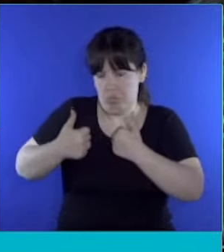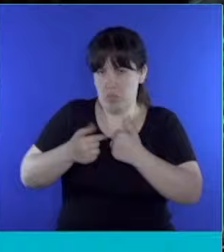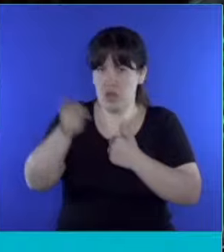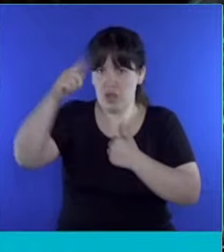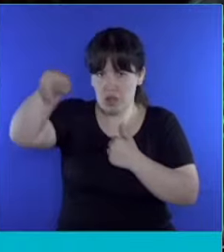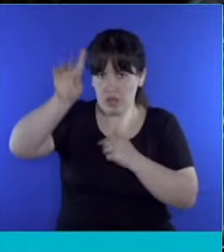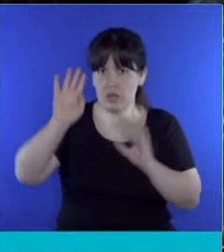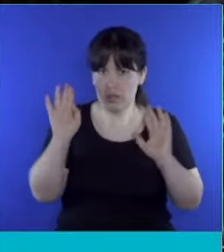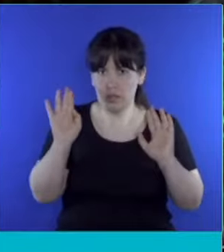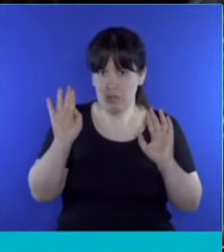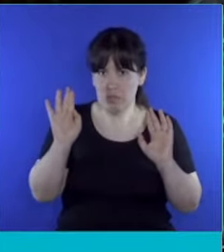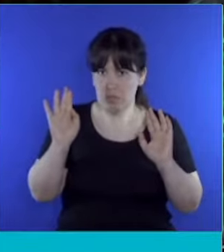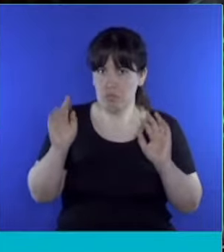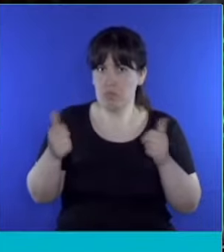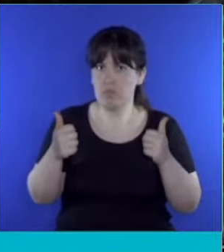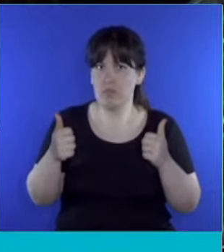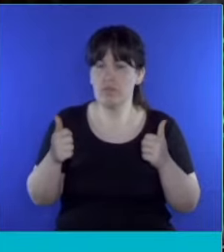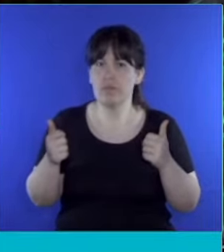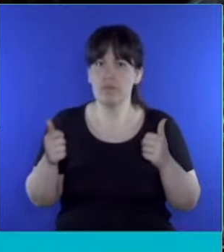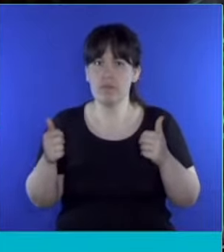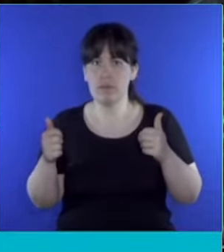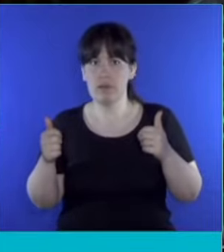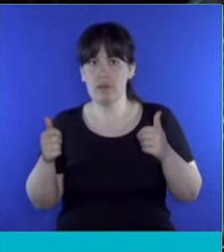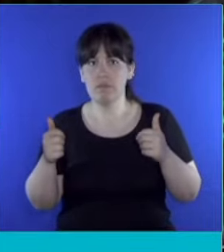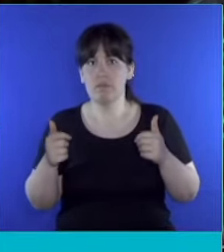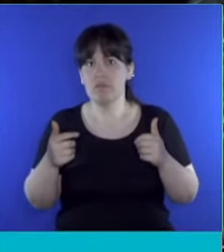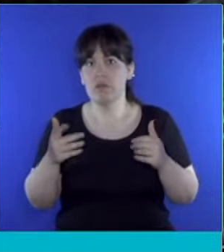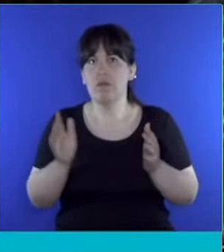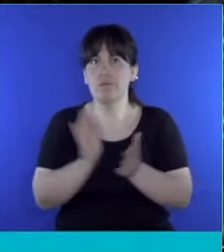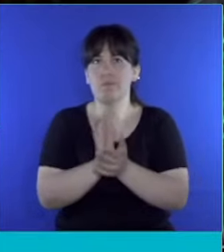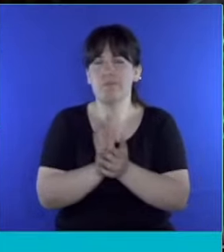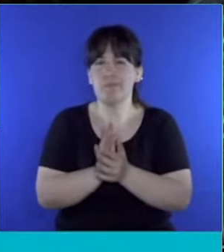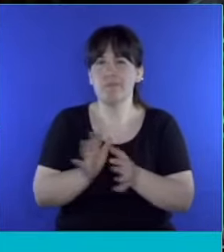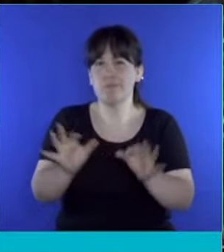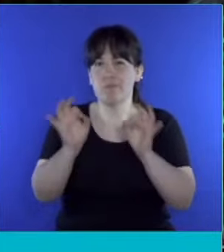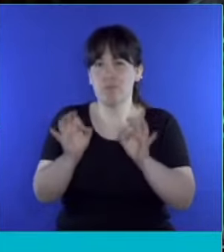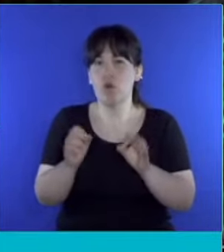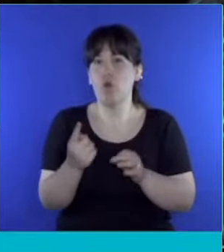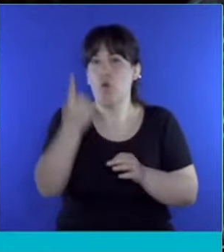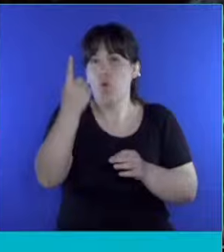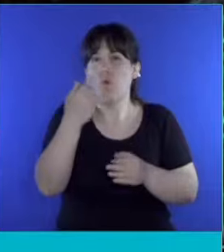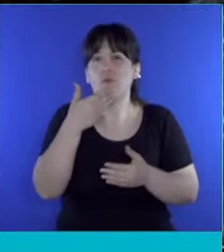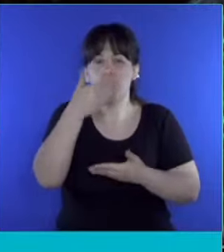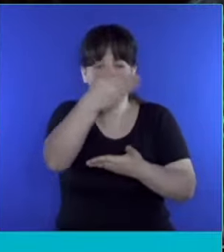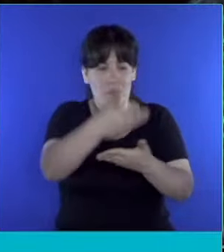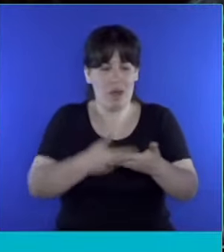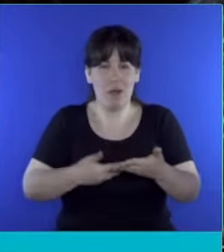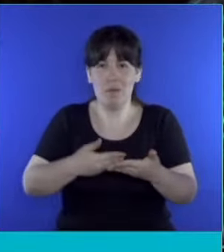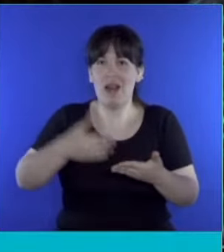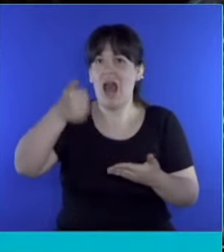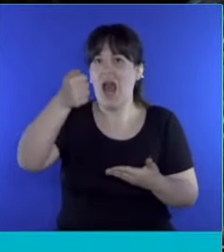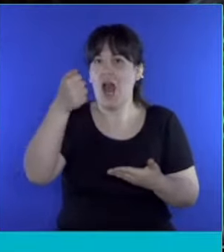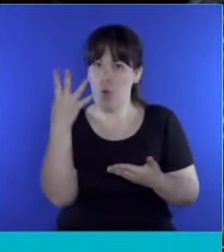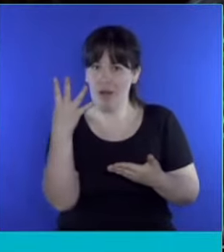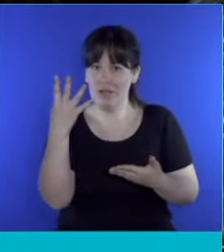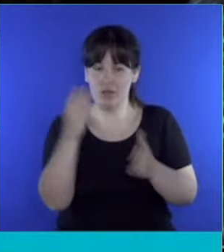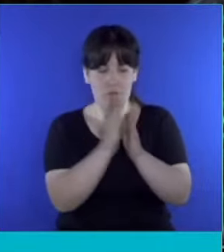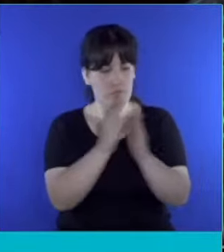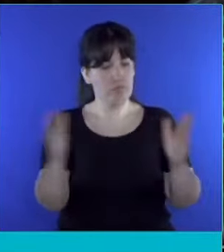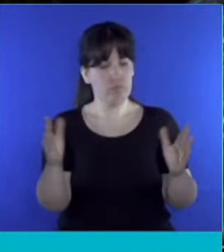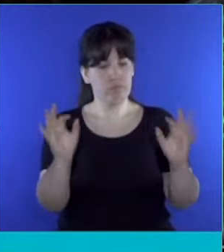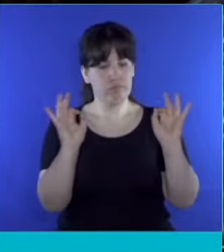alcanzaba una hoja a cuatro para incluir todas las